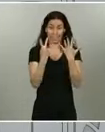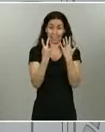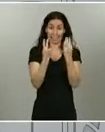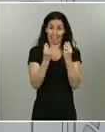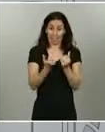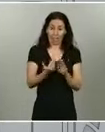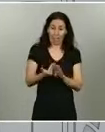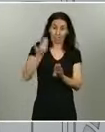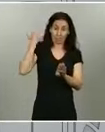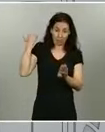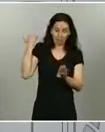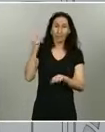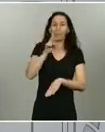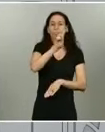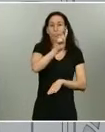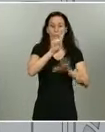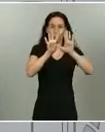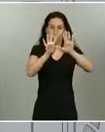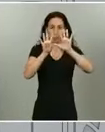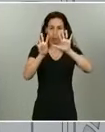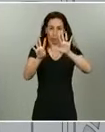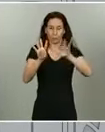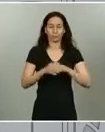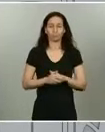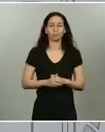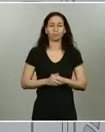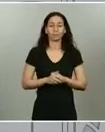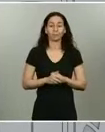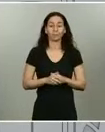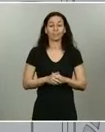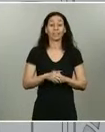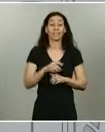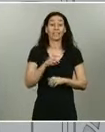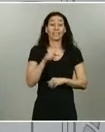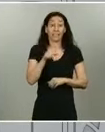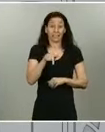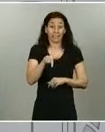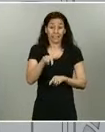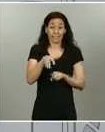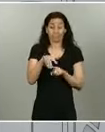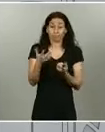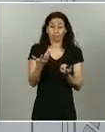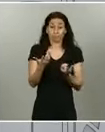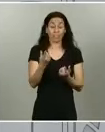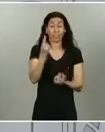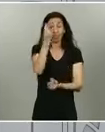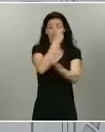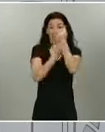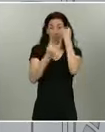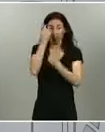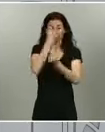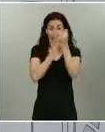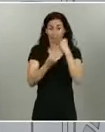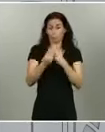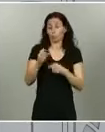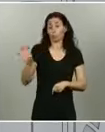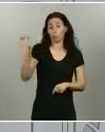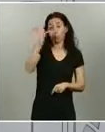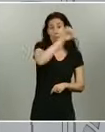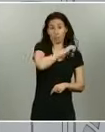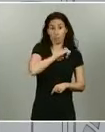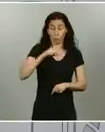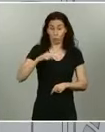199. La distribución de todos estos casos es dispar entre las diferentes comunidades autónomas. Seguimos teniendo las dos comunidades